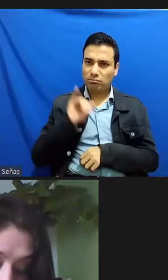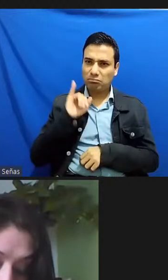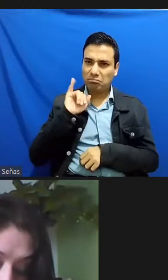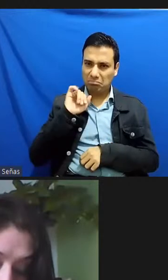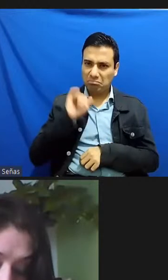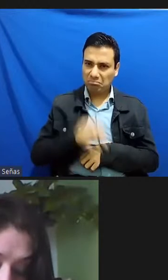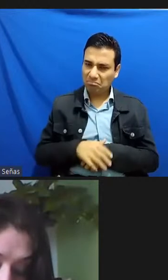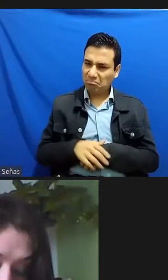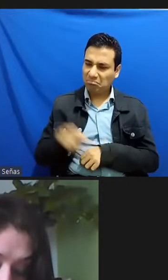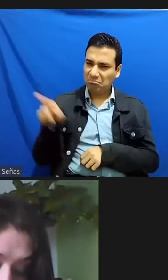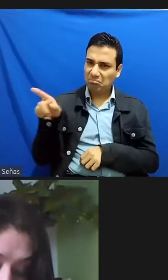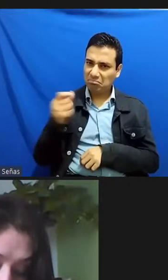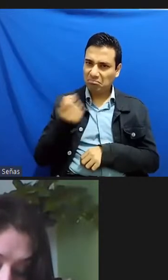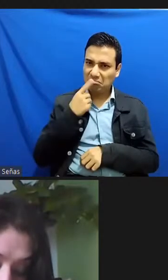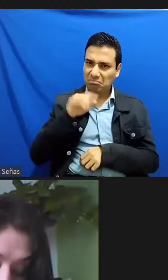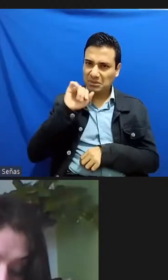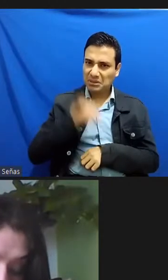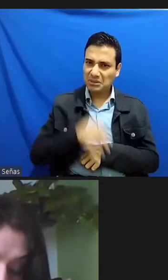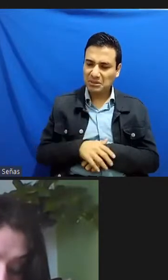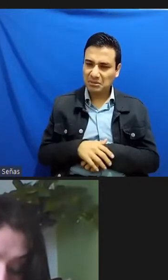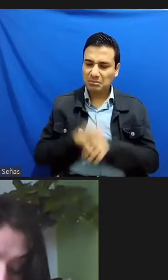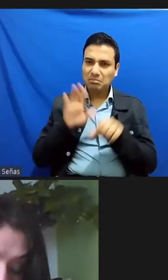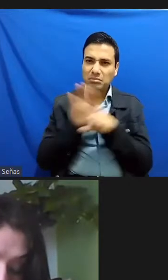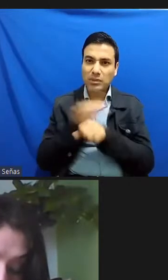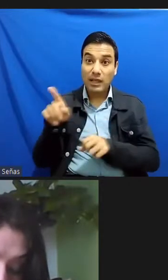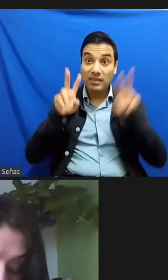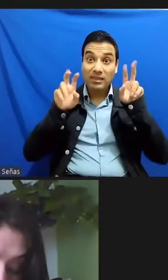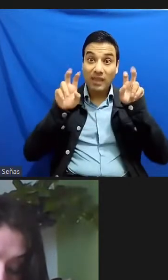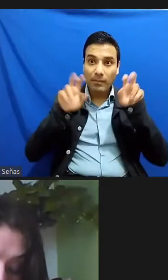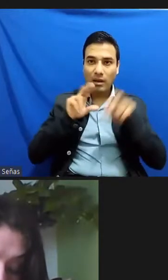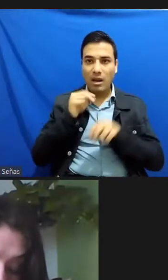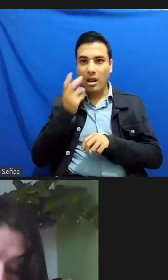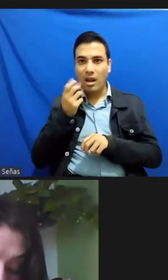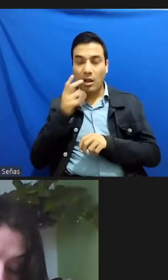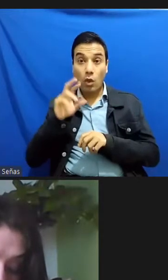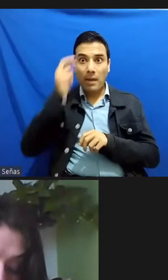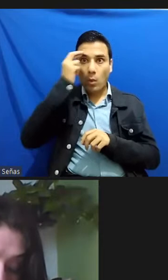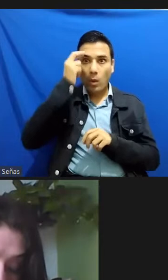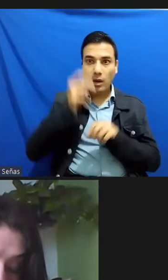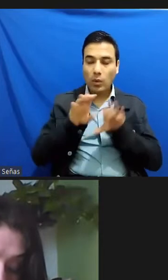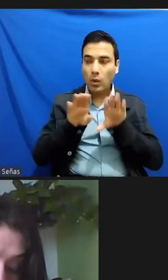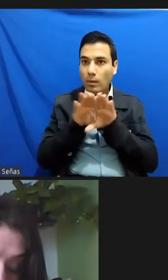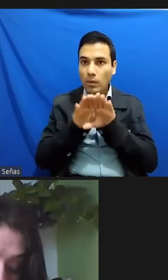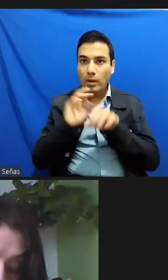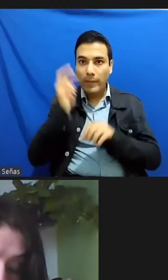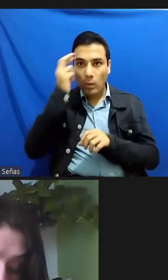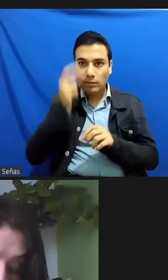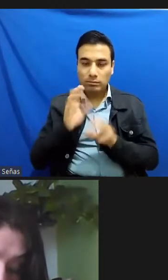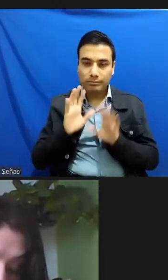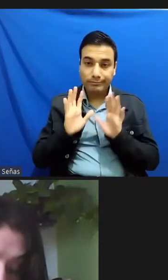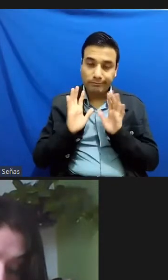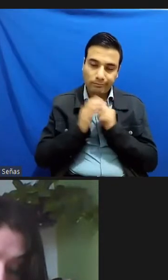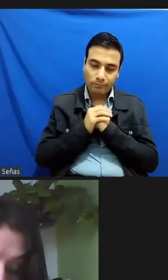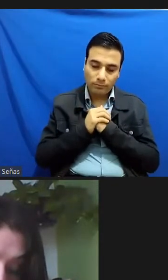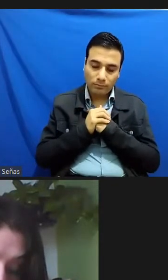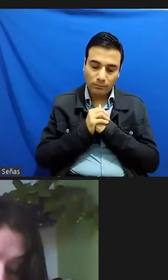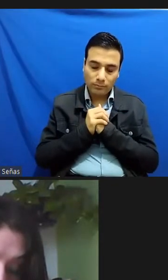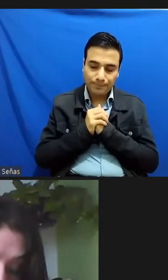ella de alguna manera evadía el tema ¿no? decía que no se acordaba que no sé etcétera pero